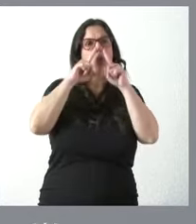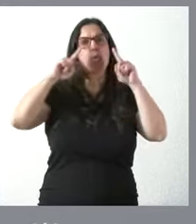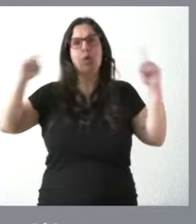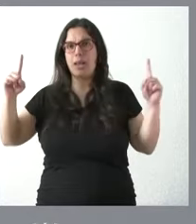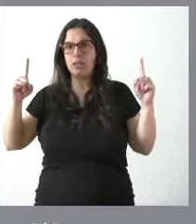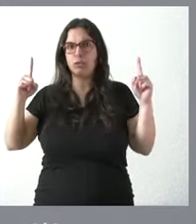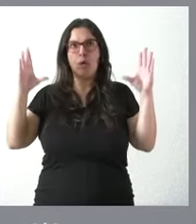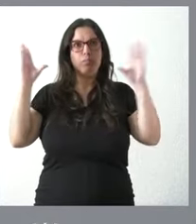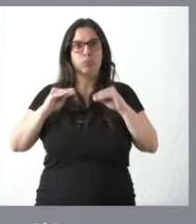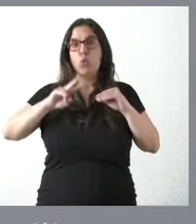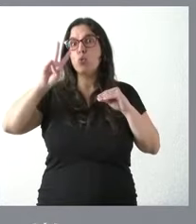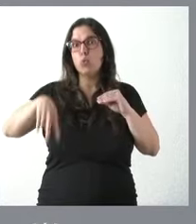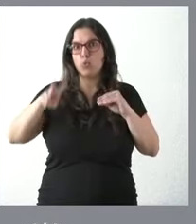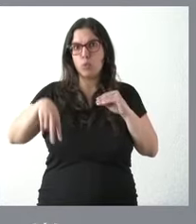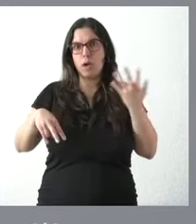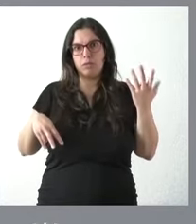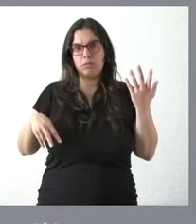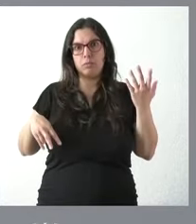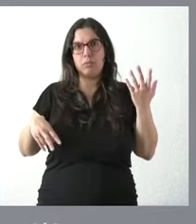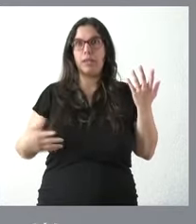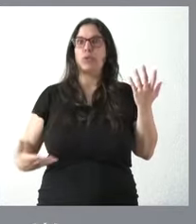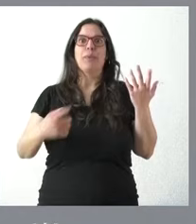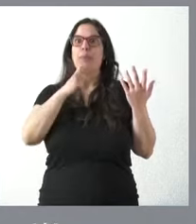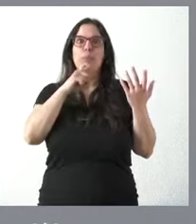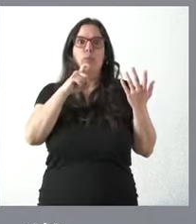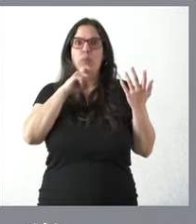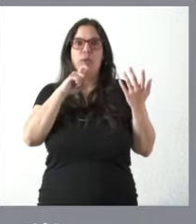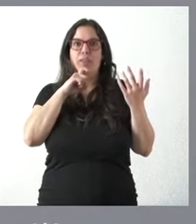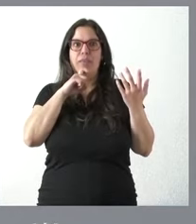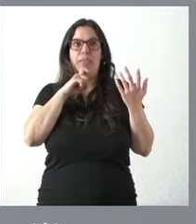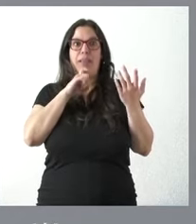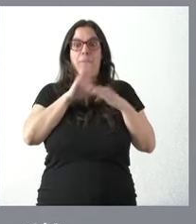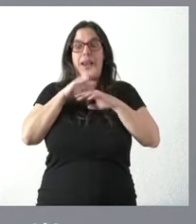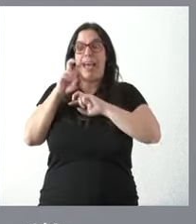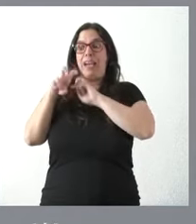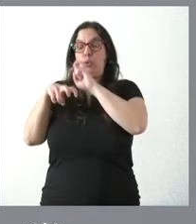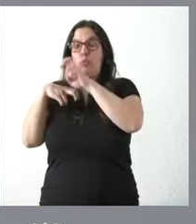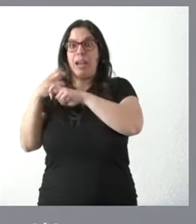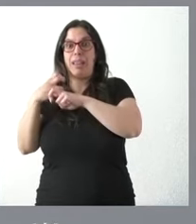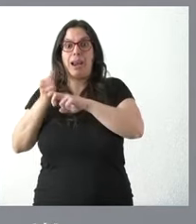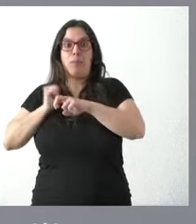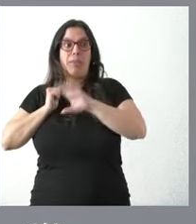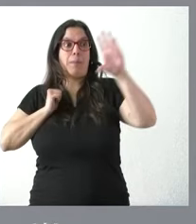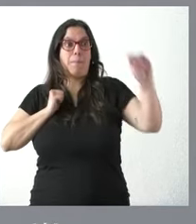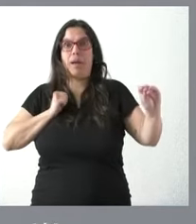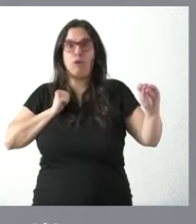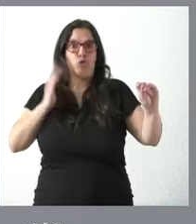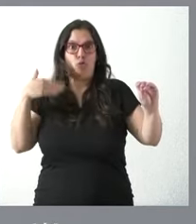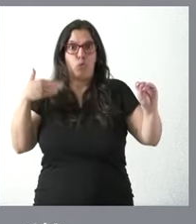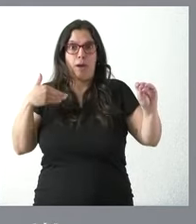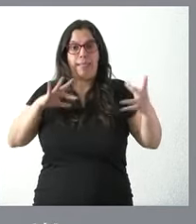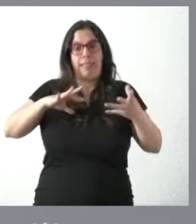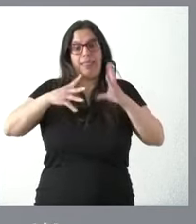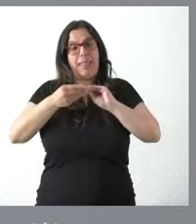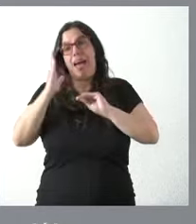días al año y es extraordinariamente complicado hacer cualquier tipo de mejora de adaptación sin